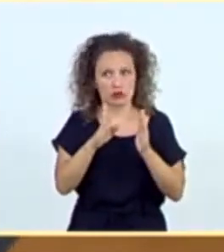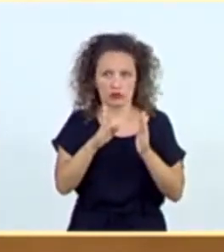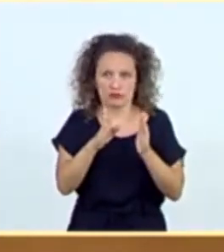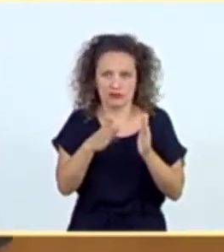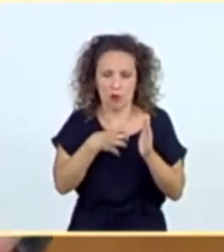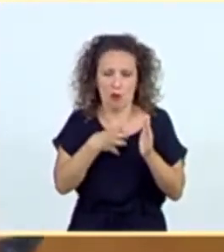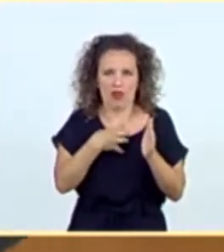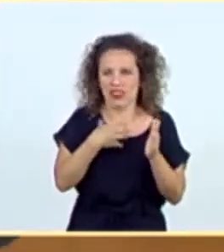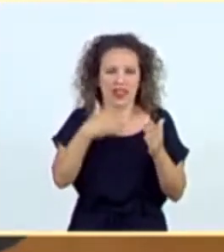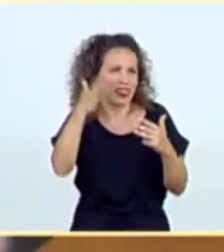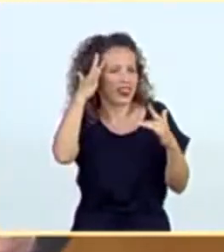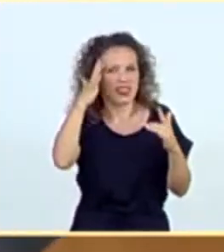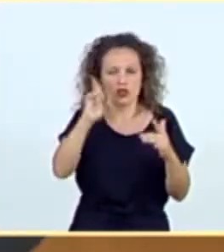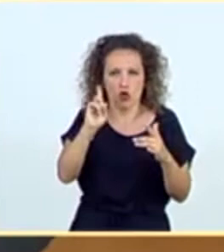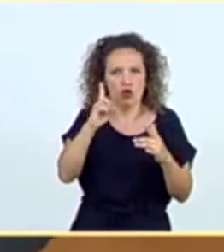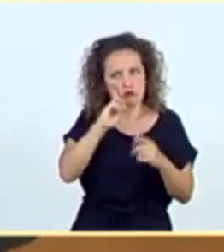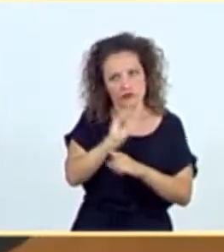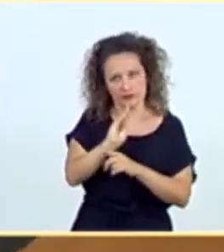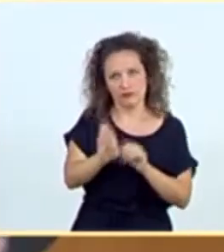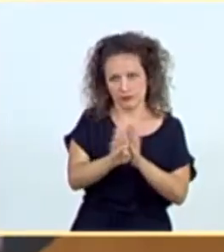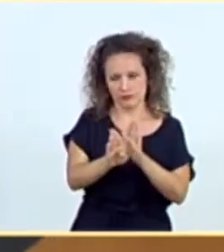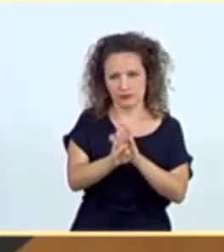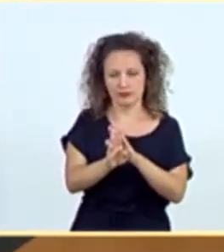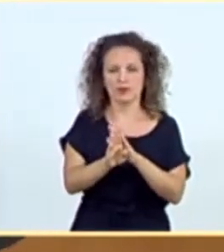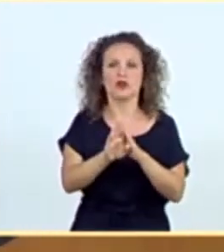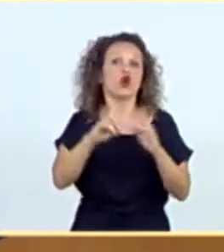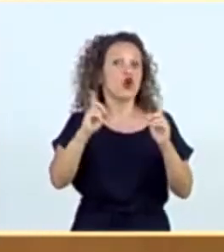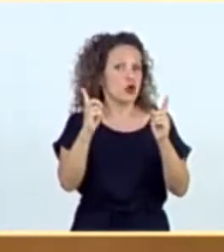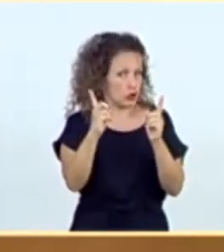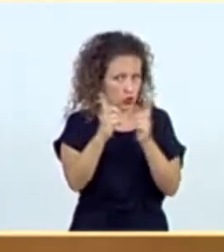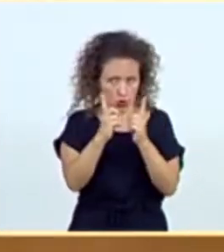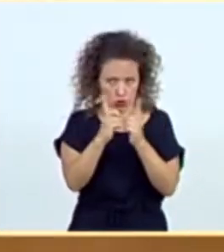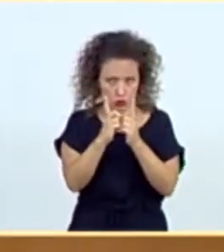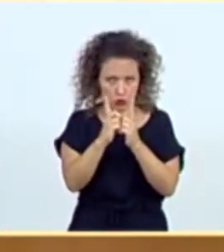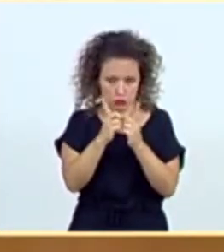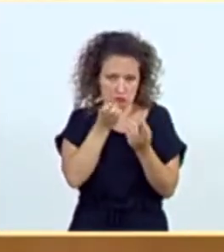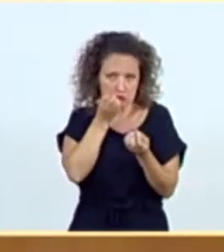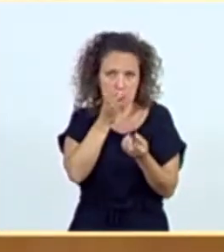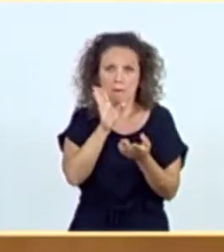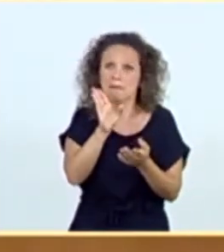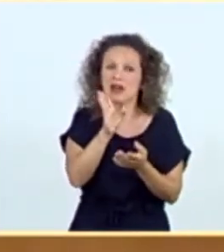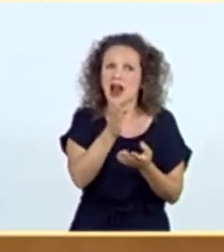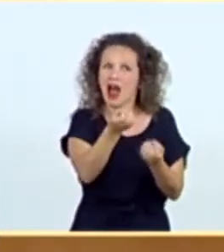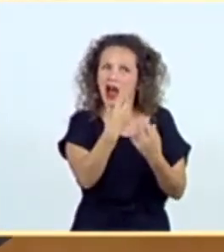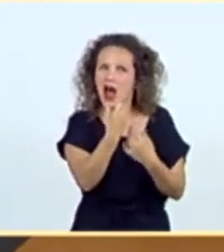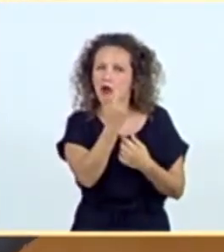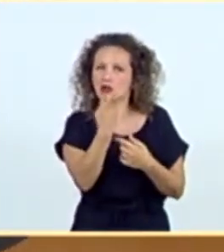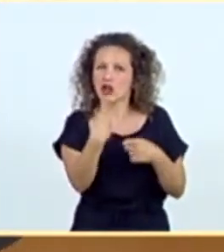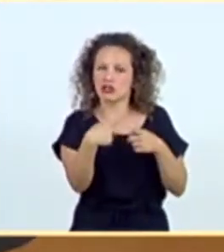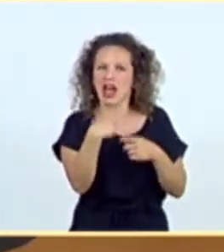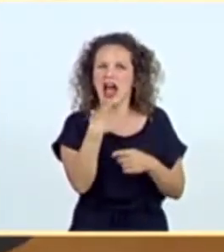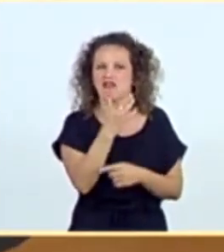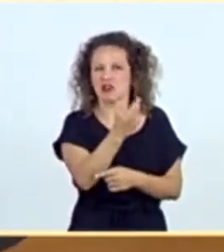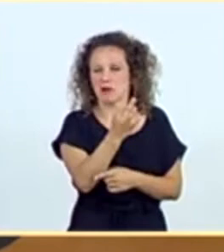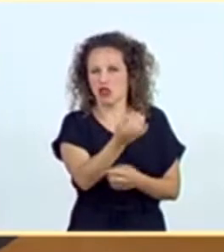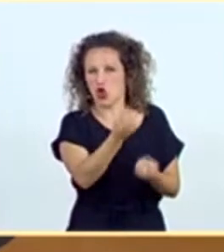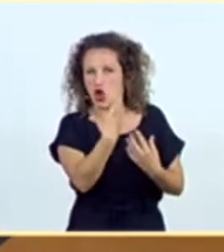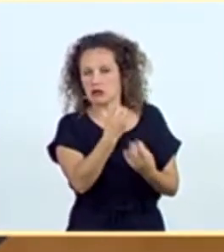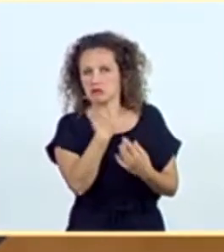Muy brevemente, pero siento la obligación de salir al paso de algunas afirmaciones que ha hecho. Usted dice que